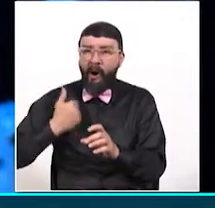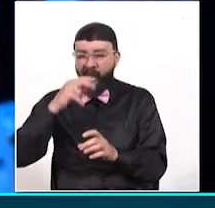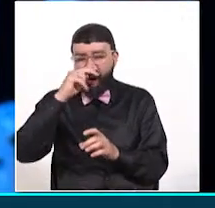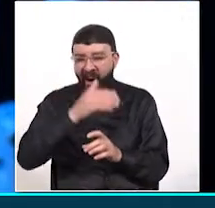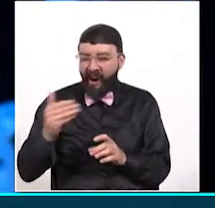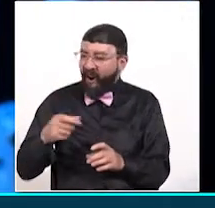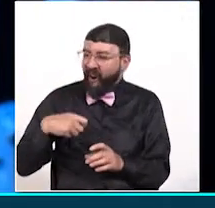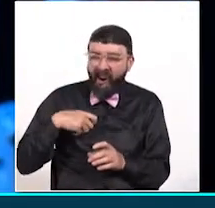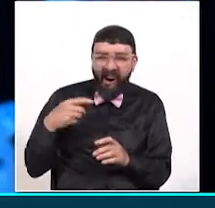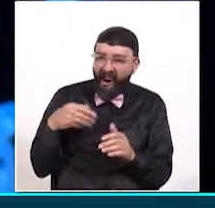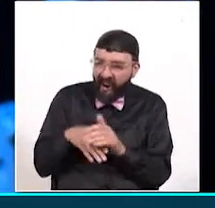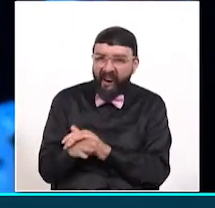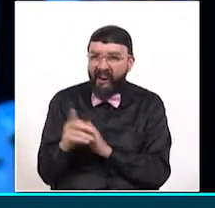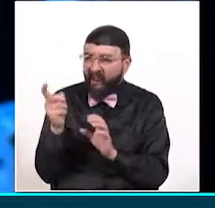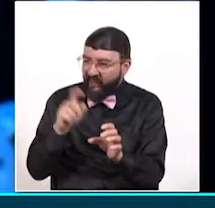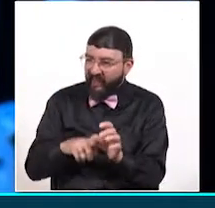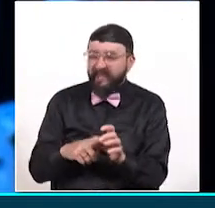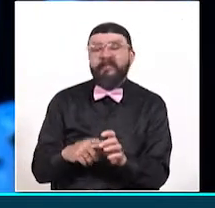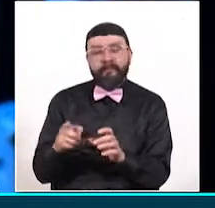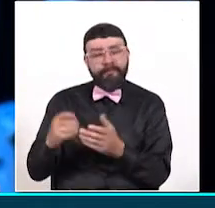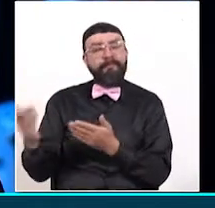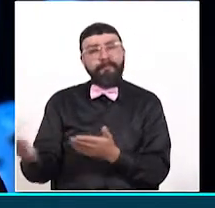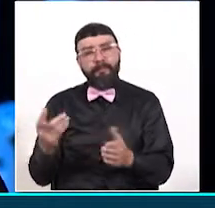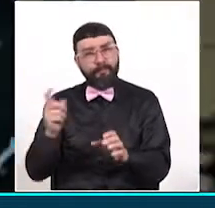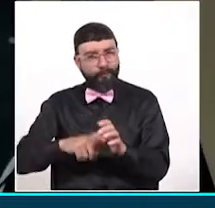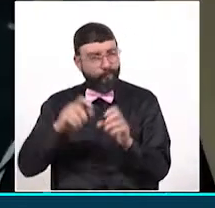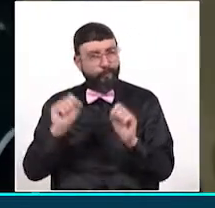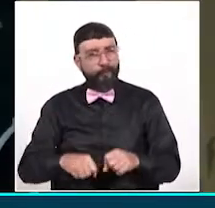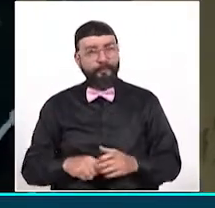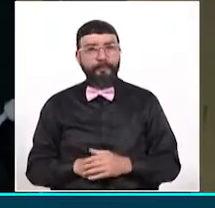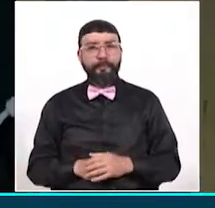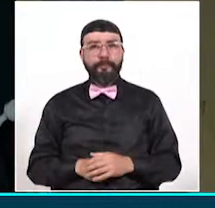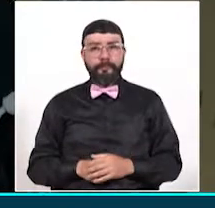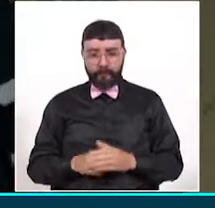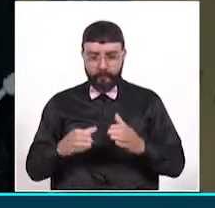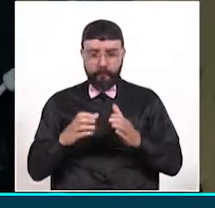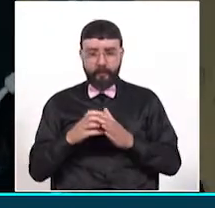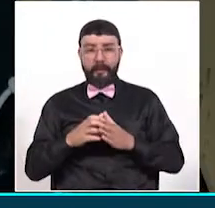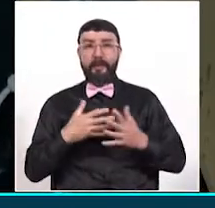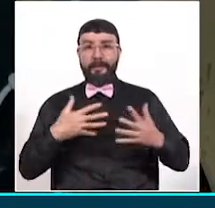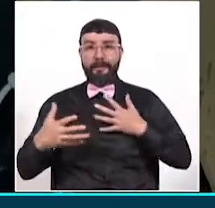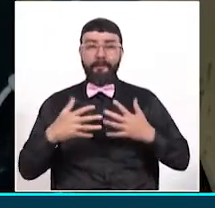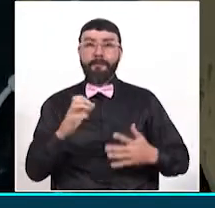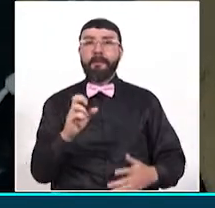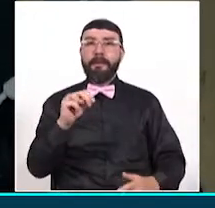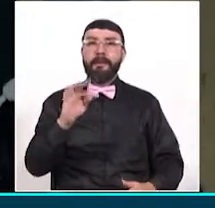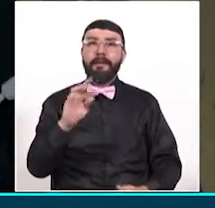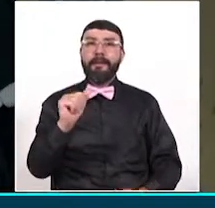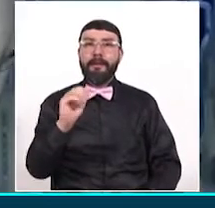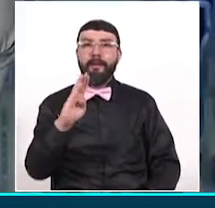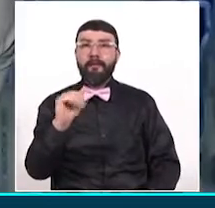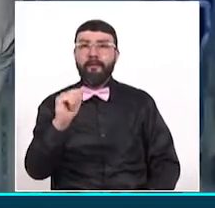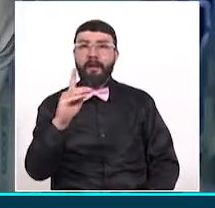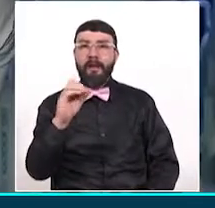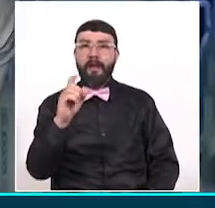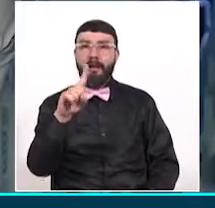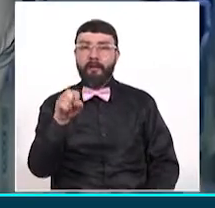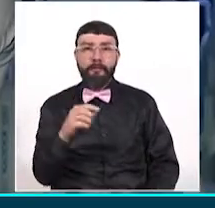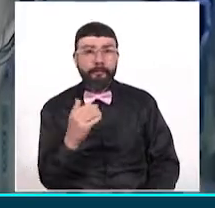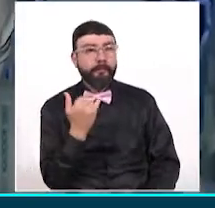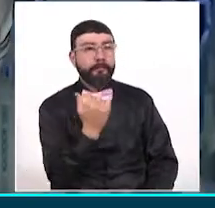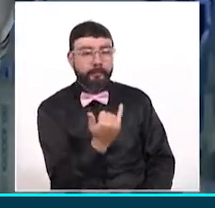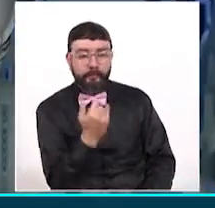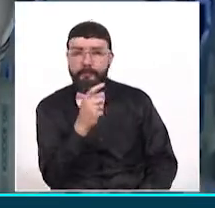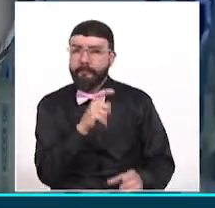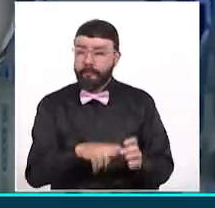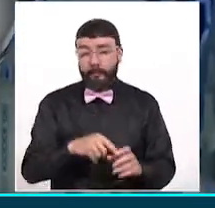que no tienen acceso a esas manifestaciones. El Grupo Teatral Entablados es un grupo de formación que cuenta con reconocimiento a